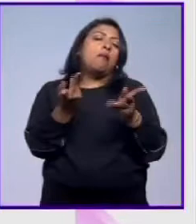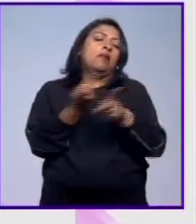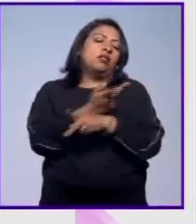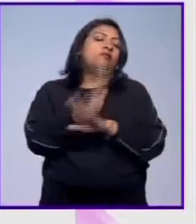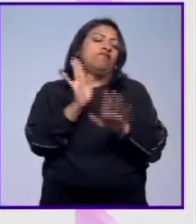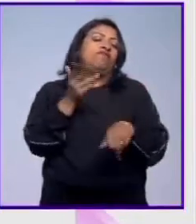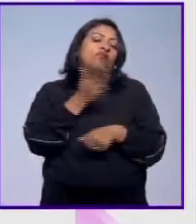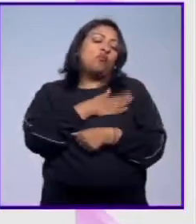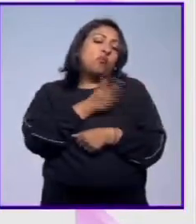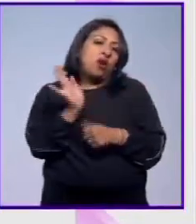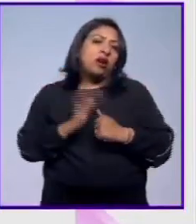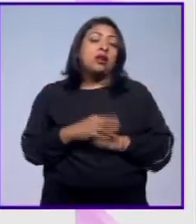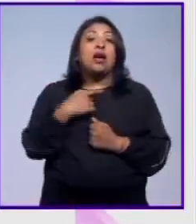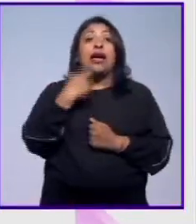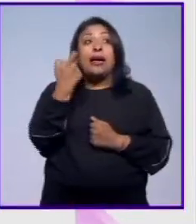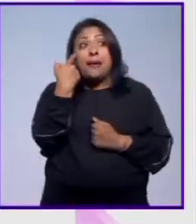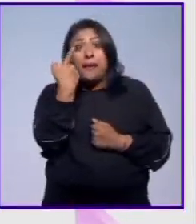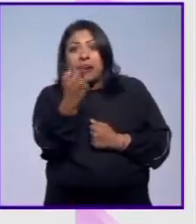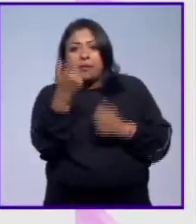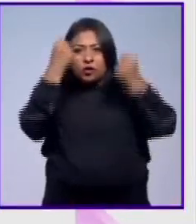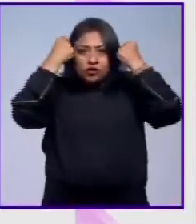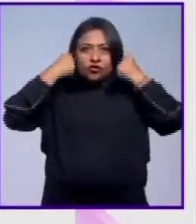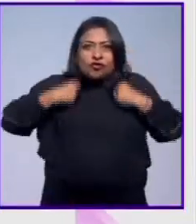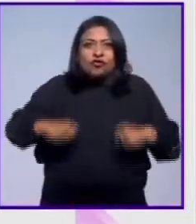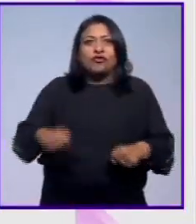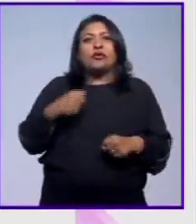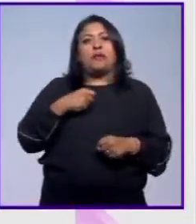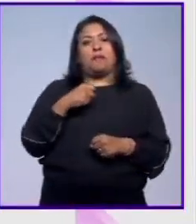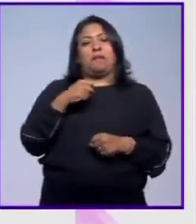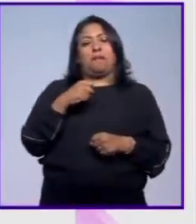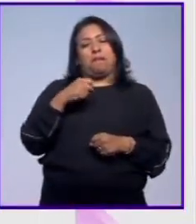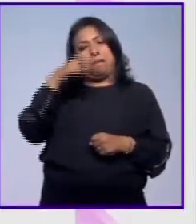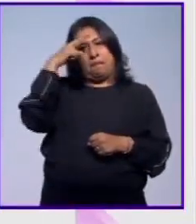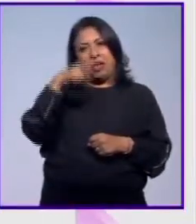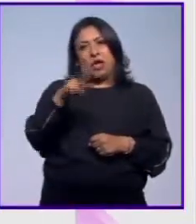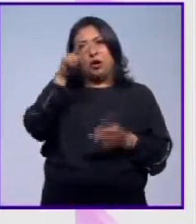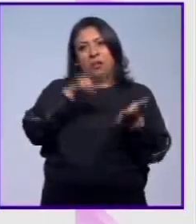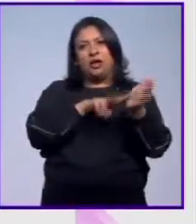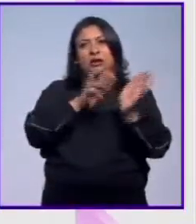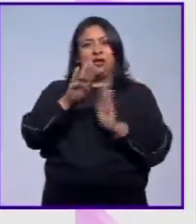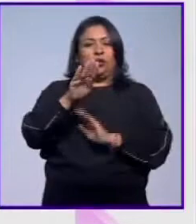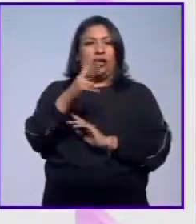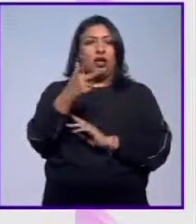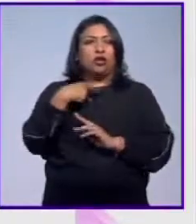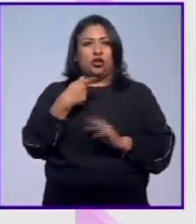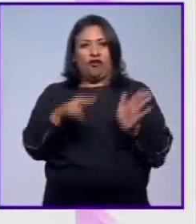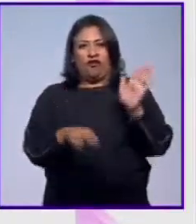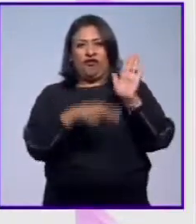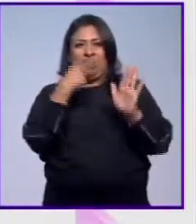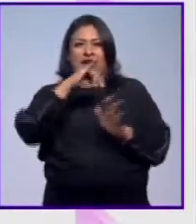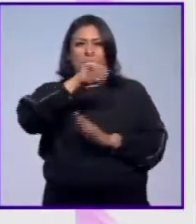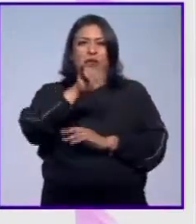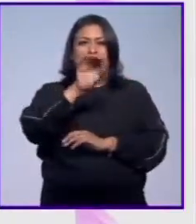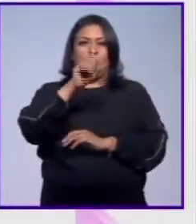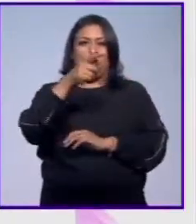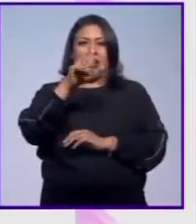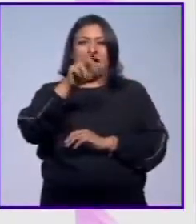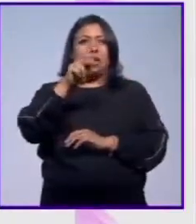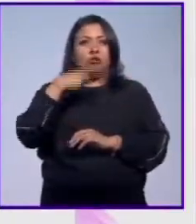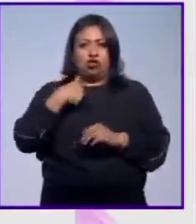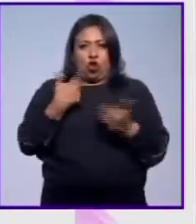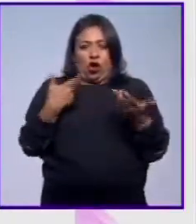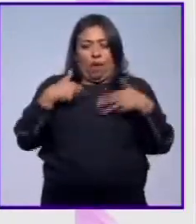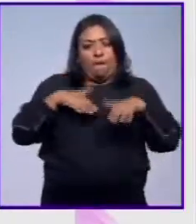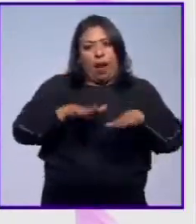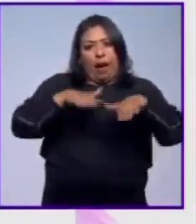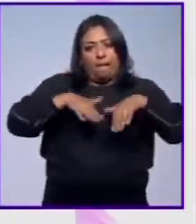Ahí es donde vemos la camiseta de México 98, el uniforme firmado de Jorge Campos que él mismo mandaba a confeccionar,